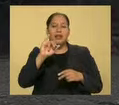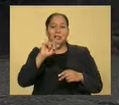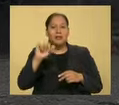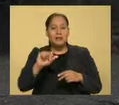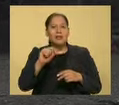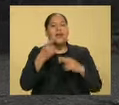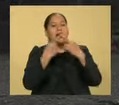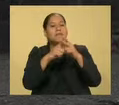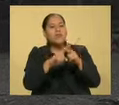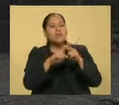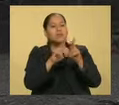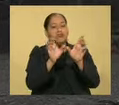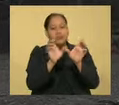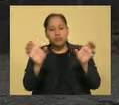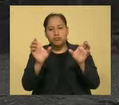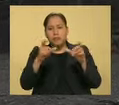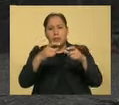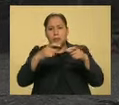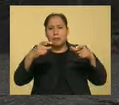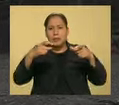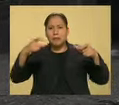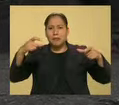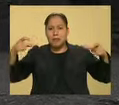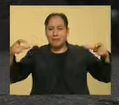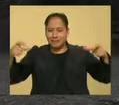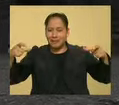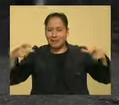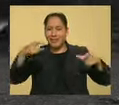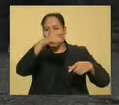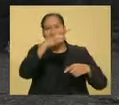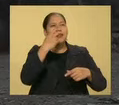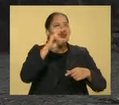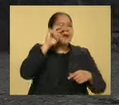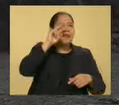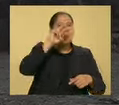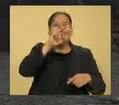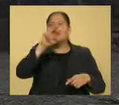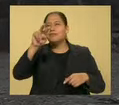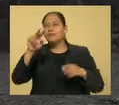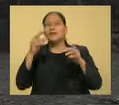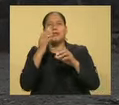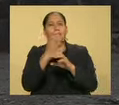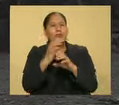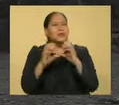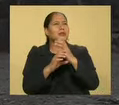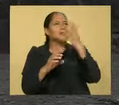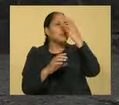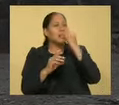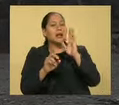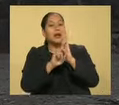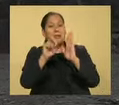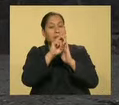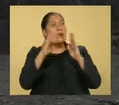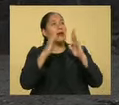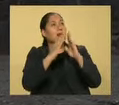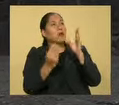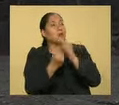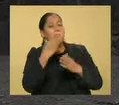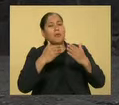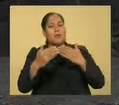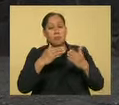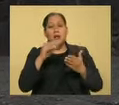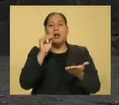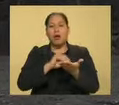comienza a fraccionarse y a crecer. Por eso vemos toda esta maravilla de departamentos que todavía son